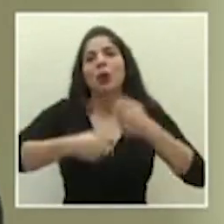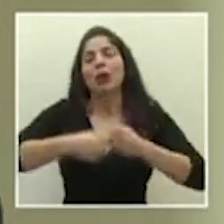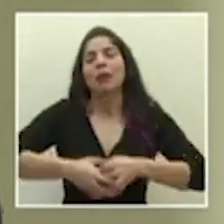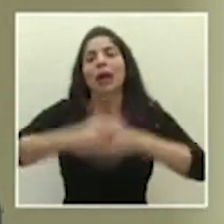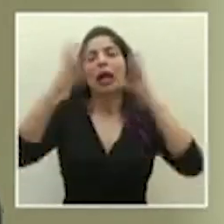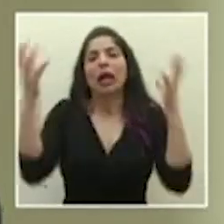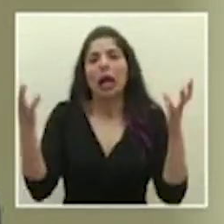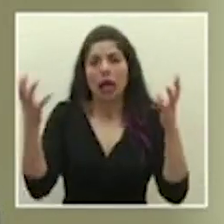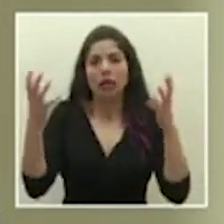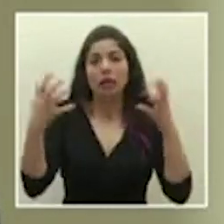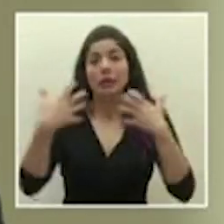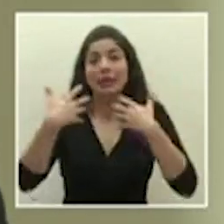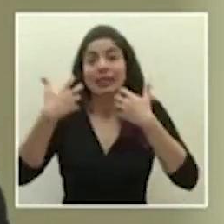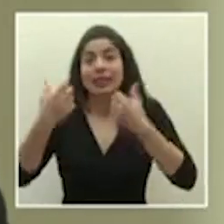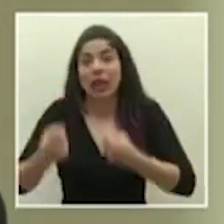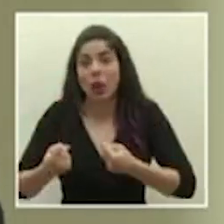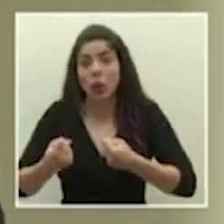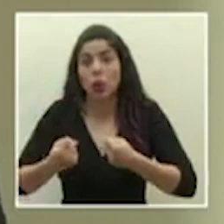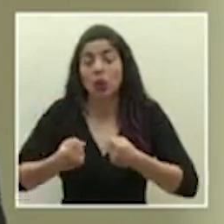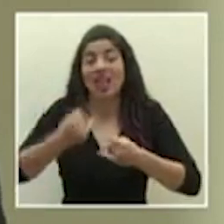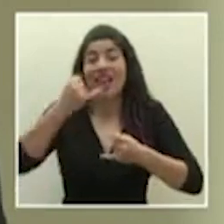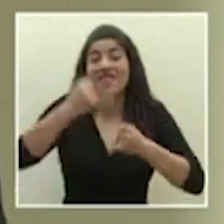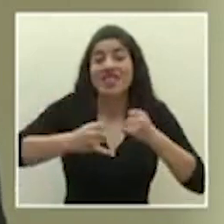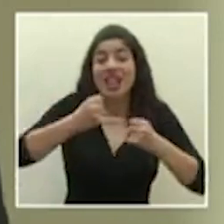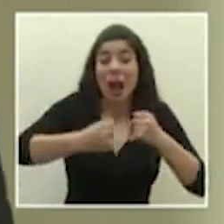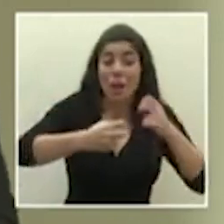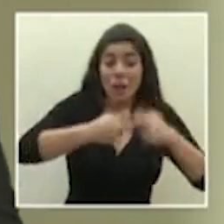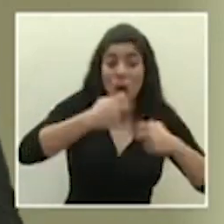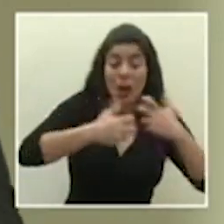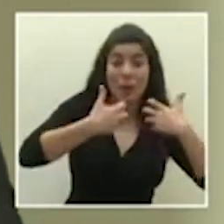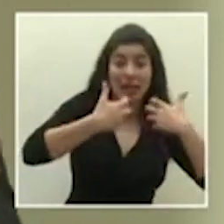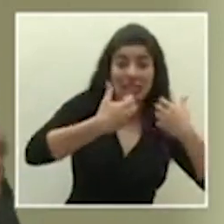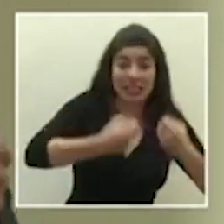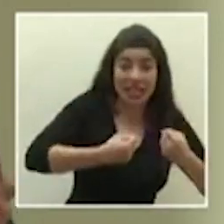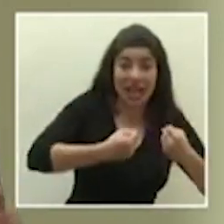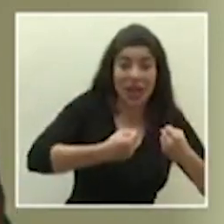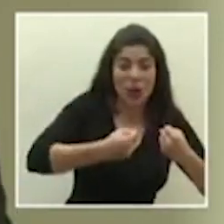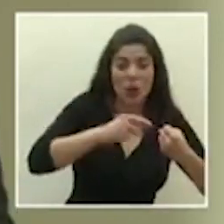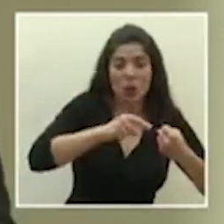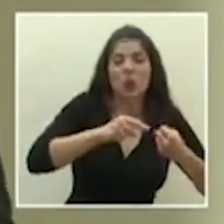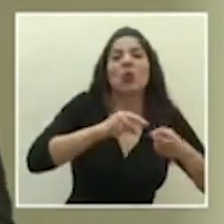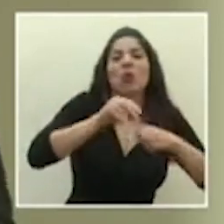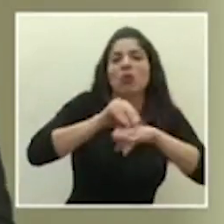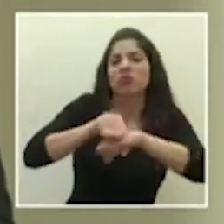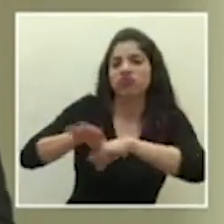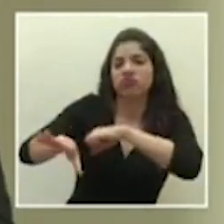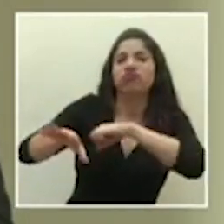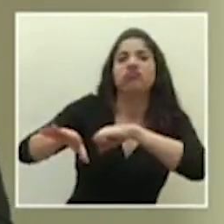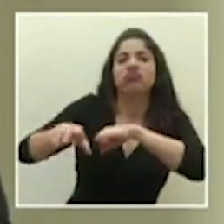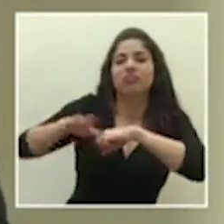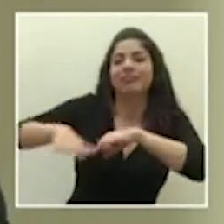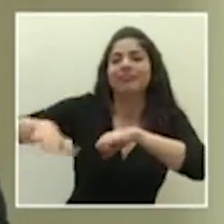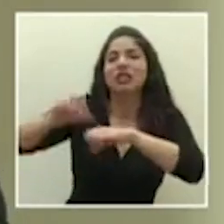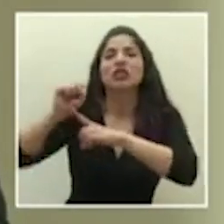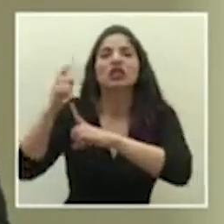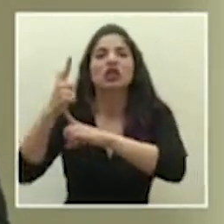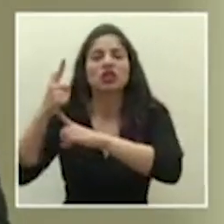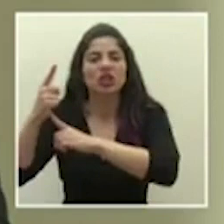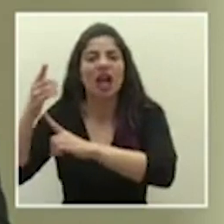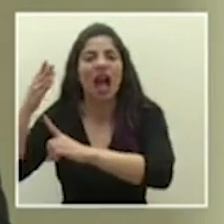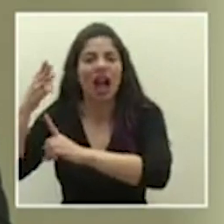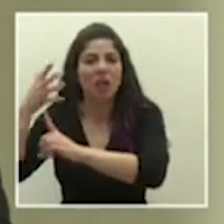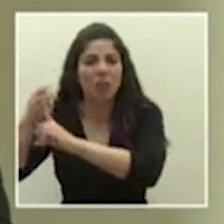a nivel sanitario y que al final los problemas sanitarios inmediatamente se reflejan en el sector social y en el sector